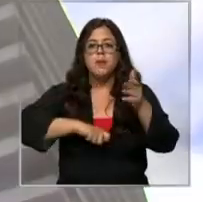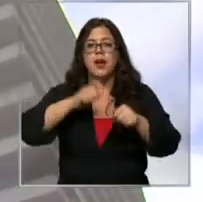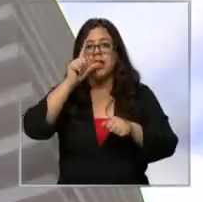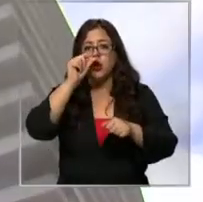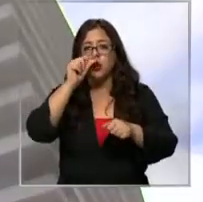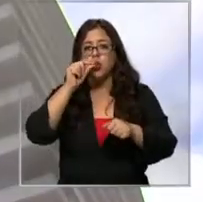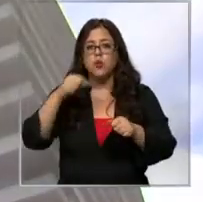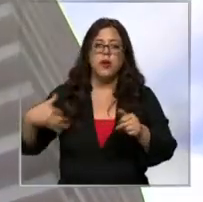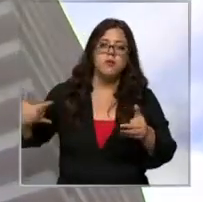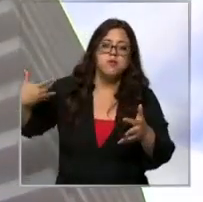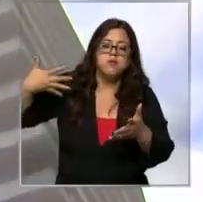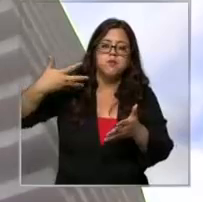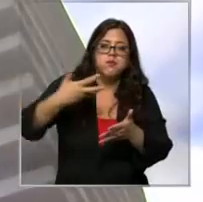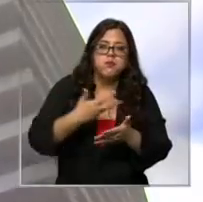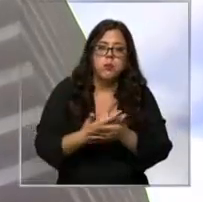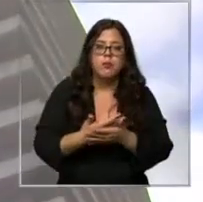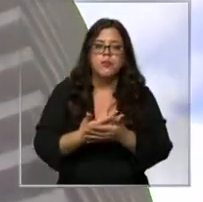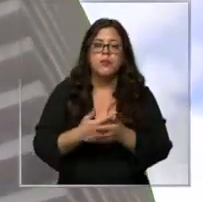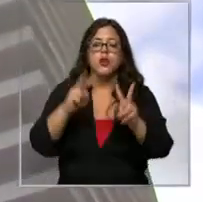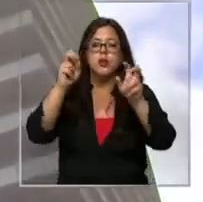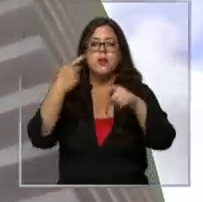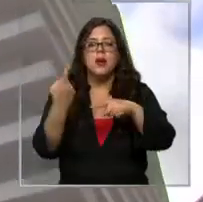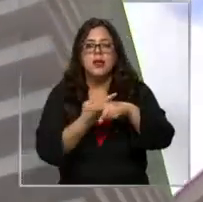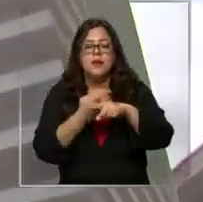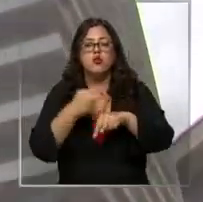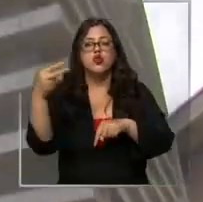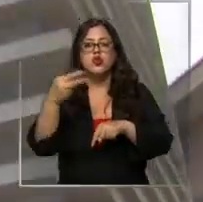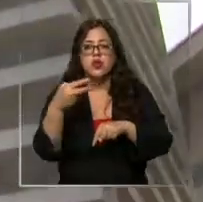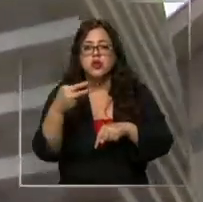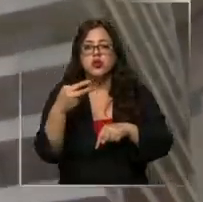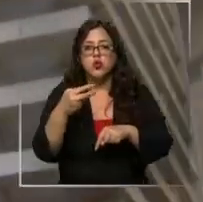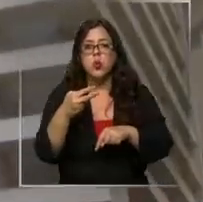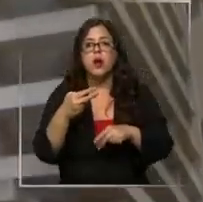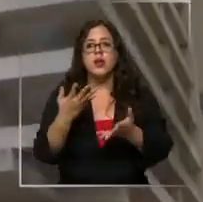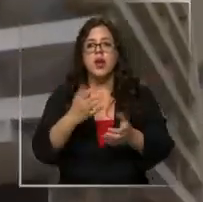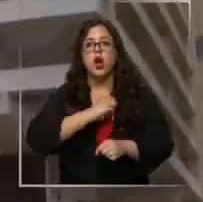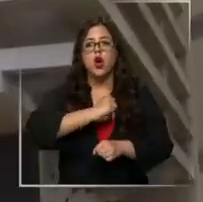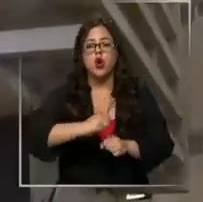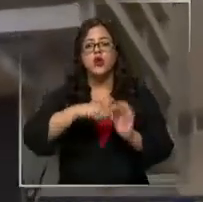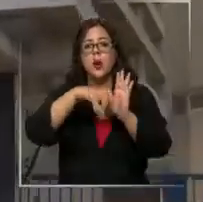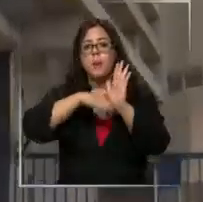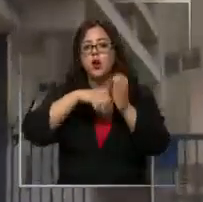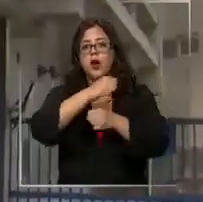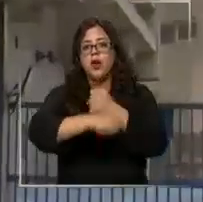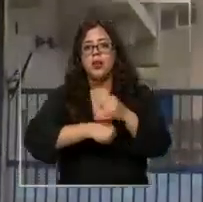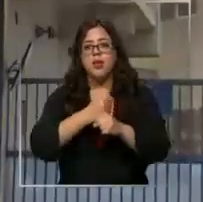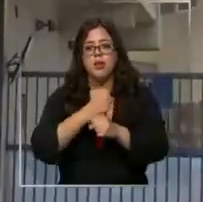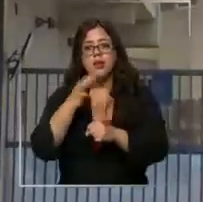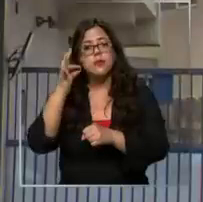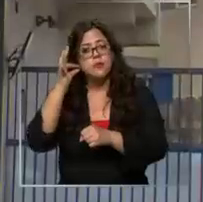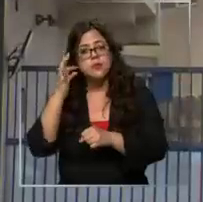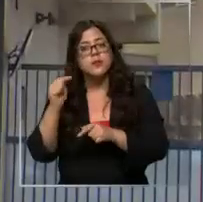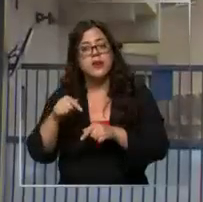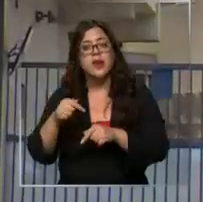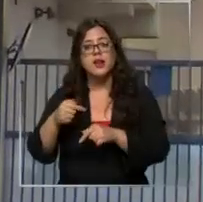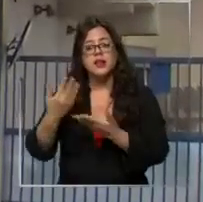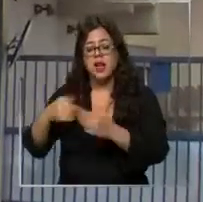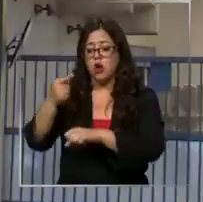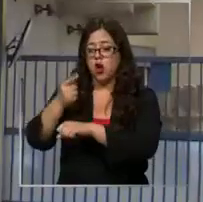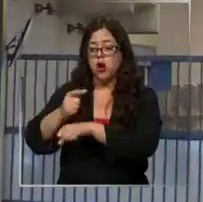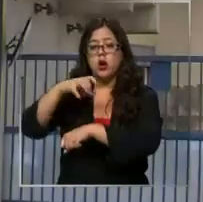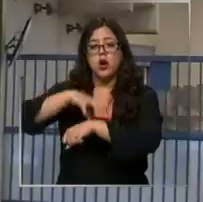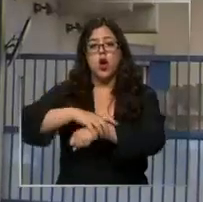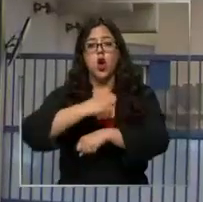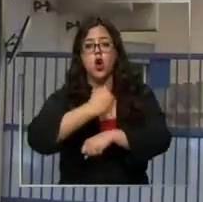este año, que tiene relación con el presunto abuso sexual en contra de una menor de edad. Se había despachado una orden de detención en su